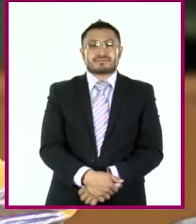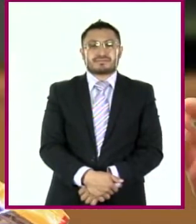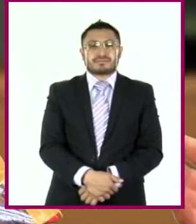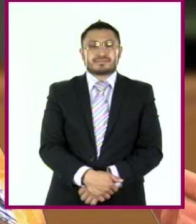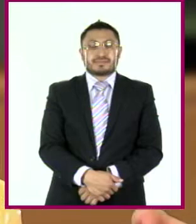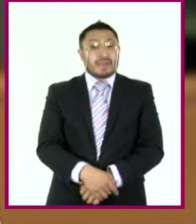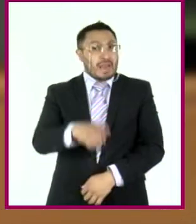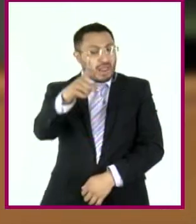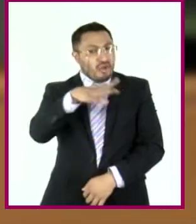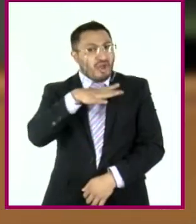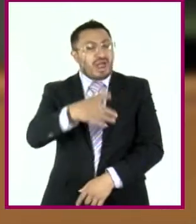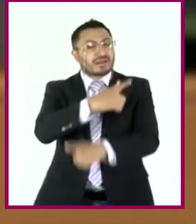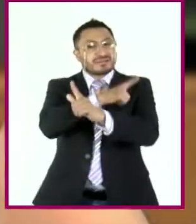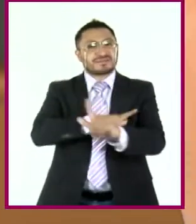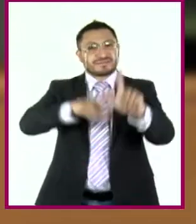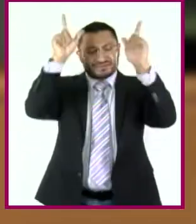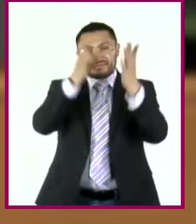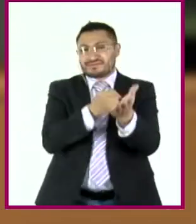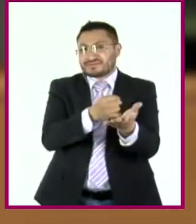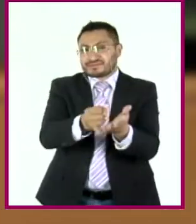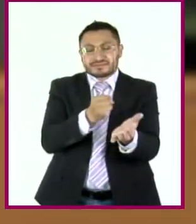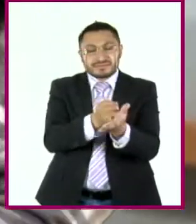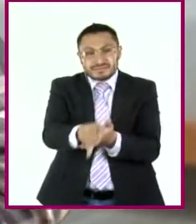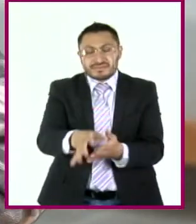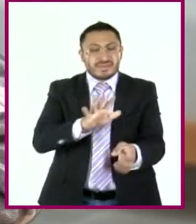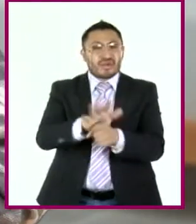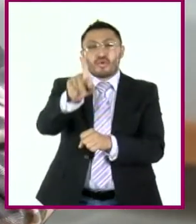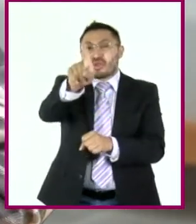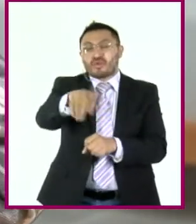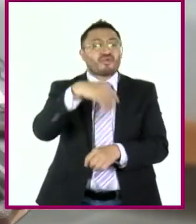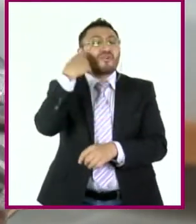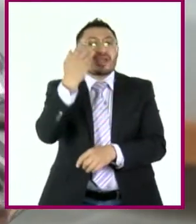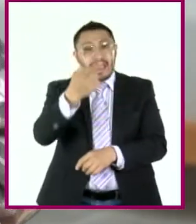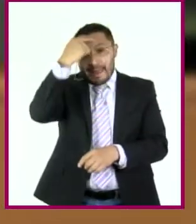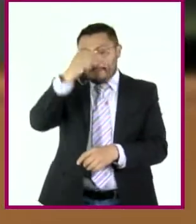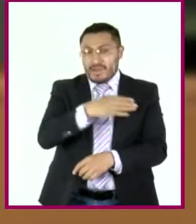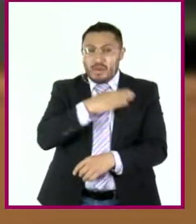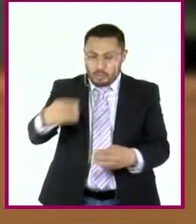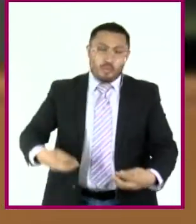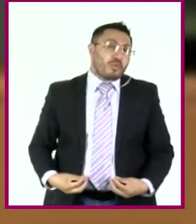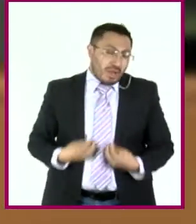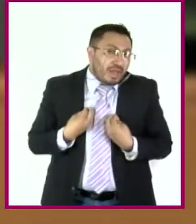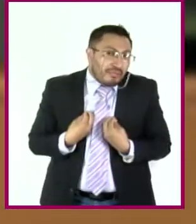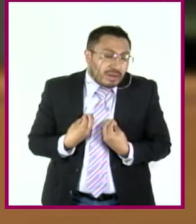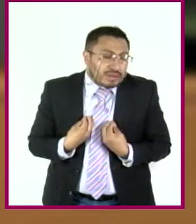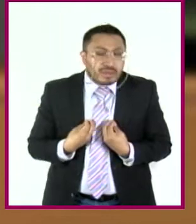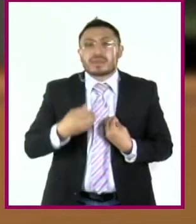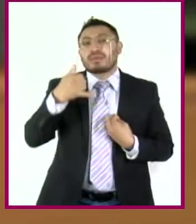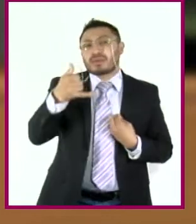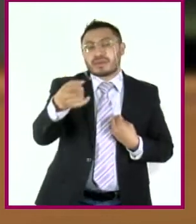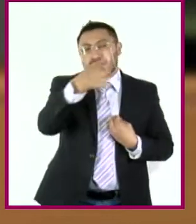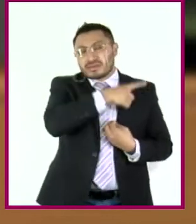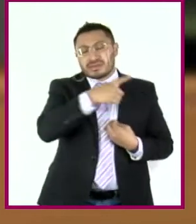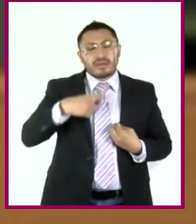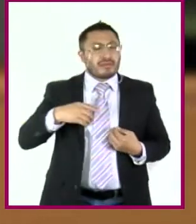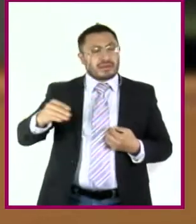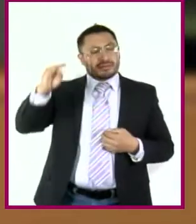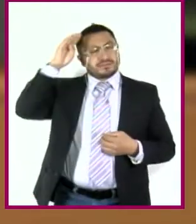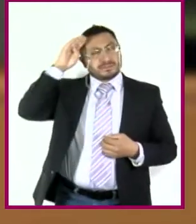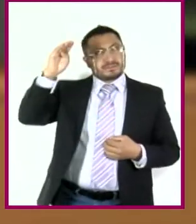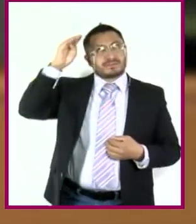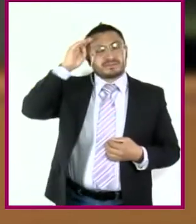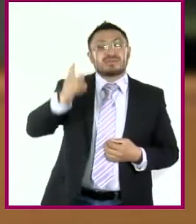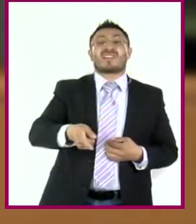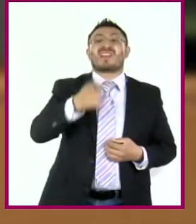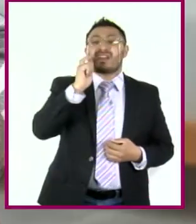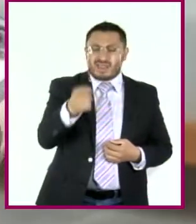Tienes la libertad de decidir lo que más te convenga para tener una vida buena y para eso debes sentarte a pensar lo que significa una vida